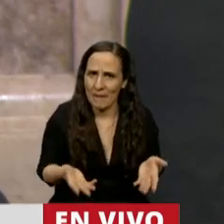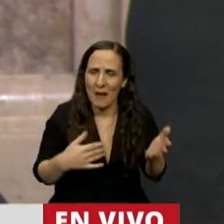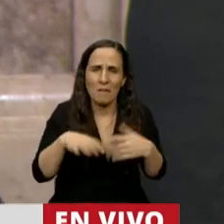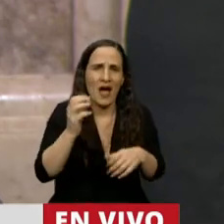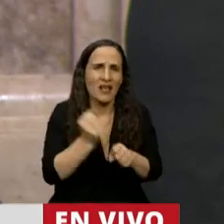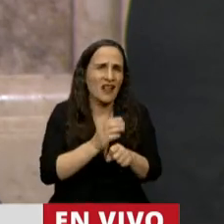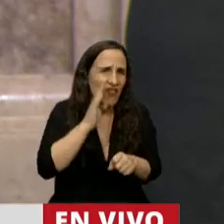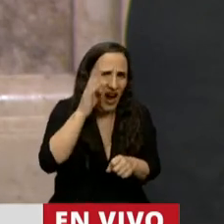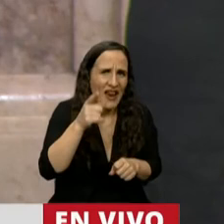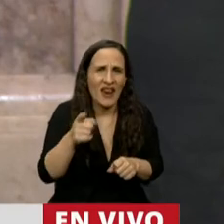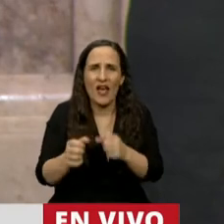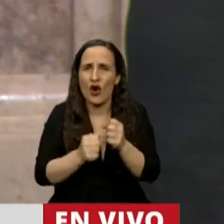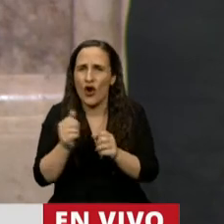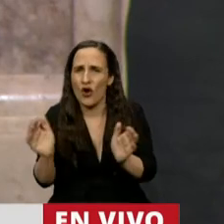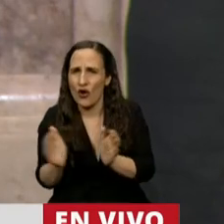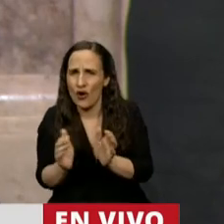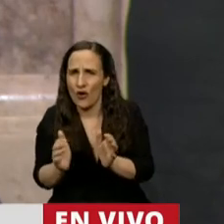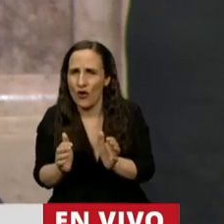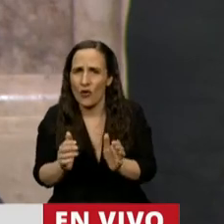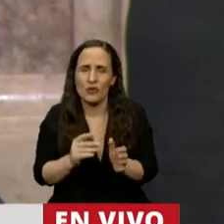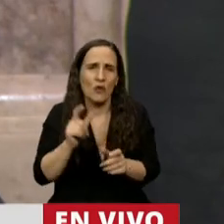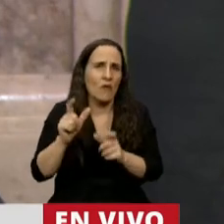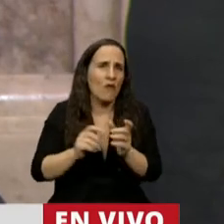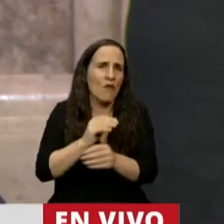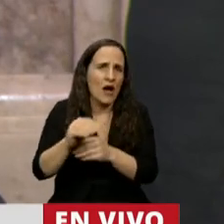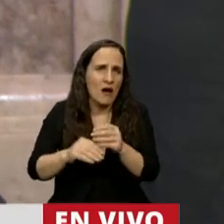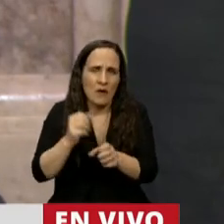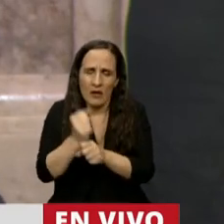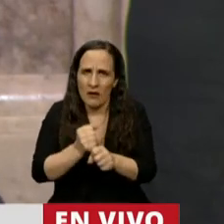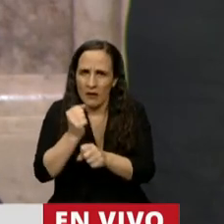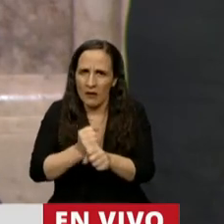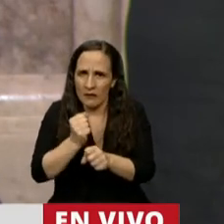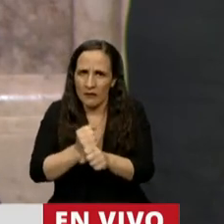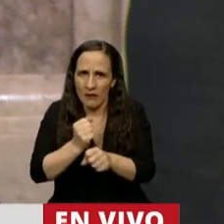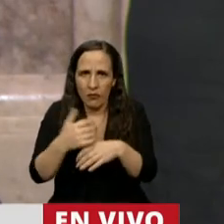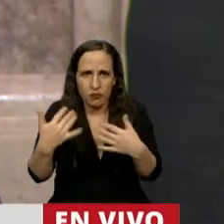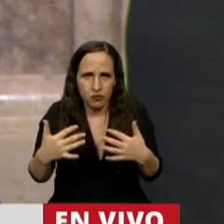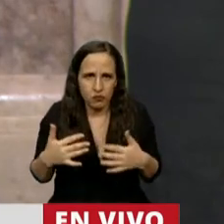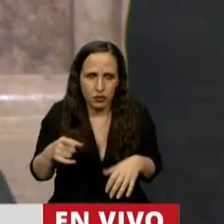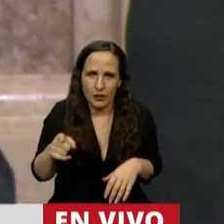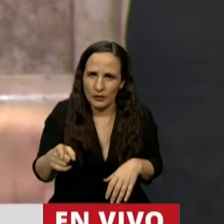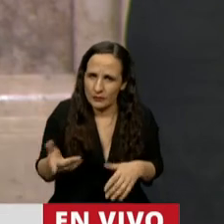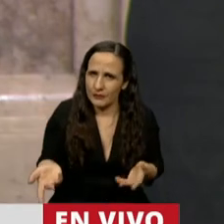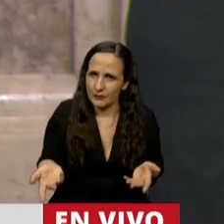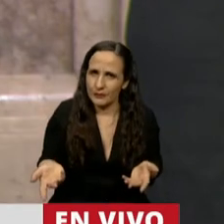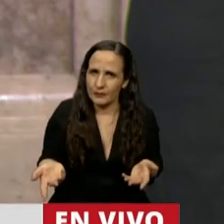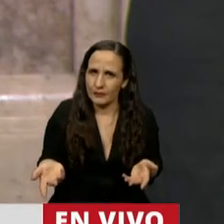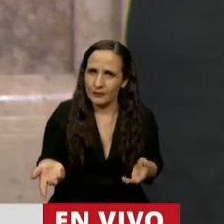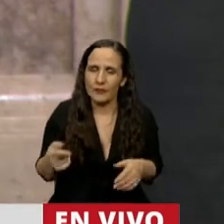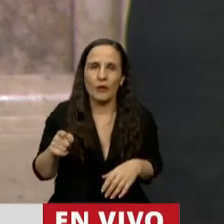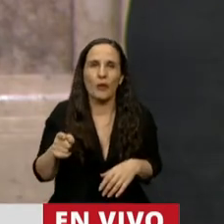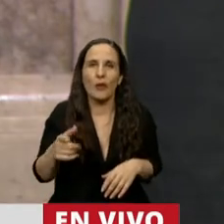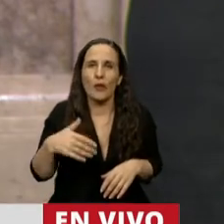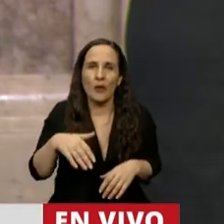todo, pequeños comerciantes, esas familias trabajadoras. Imagínense, imagínense si a alguien le van a sacar